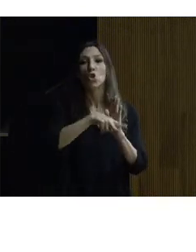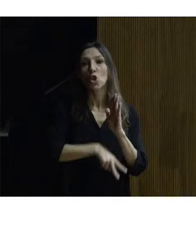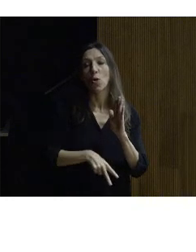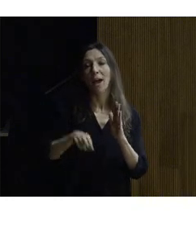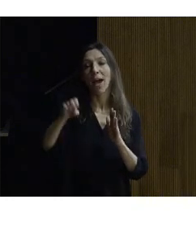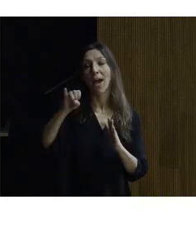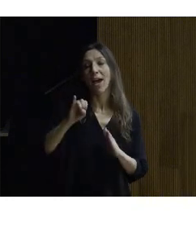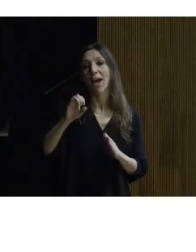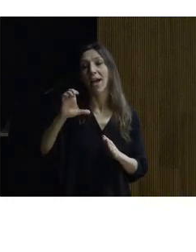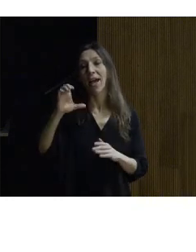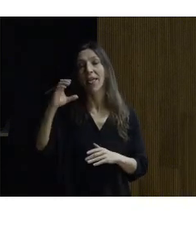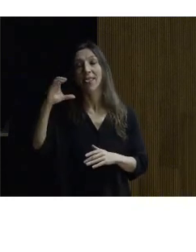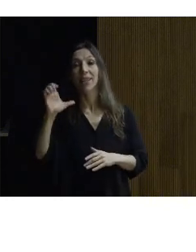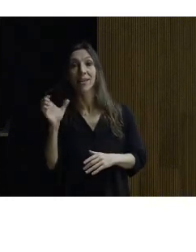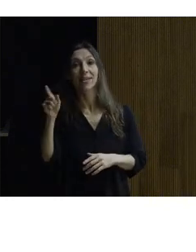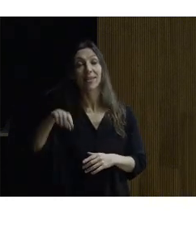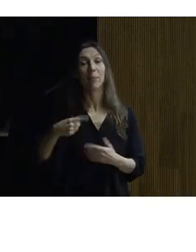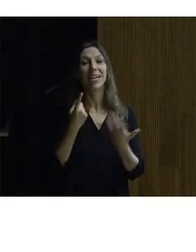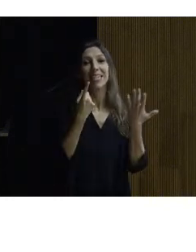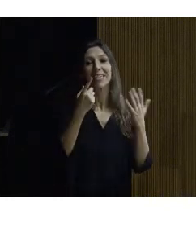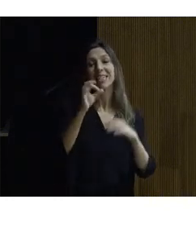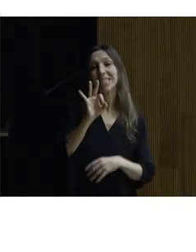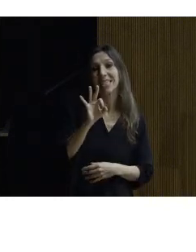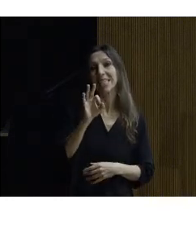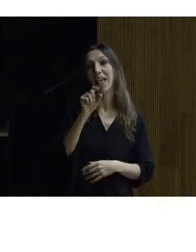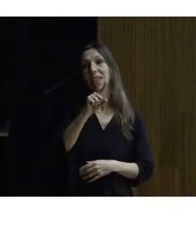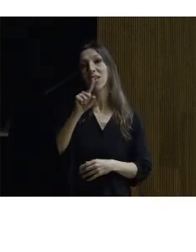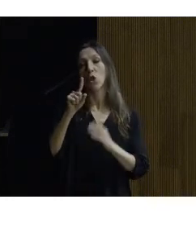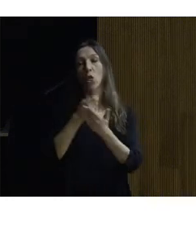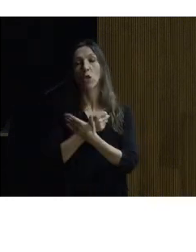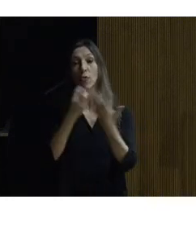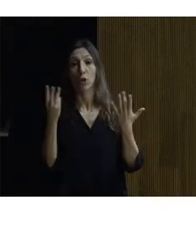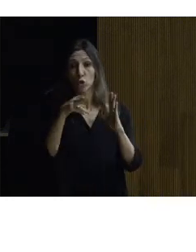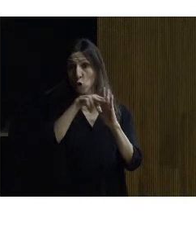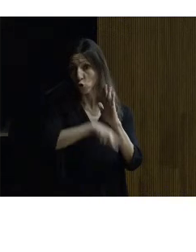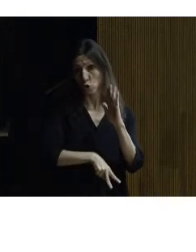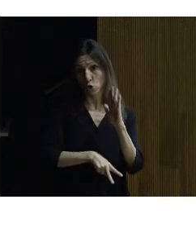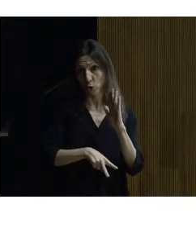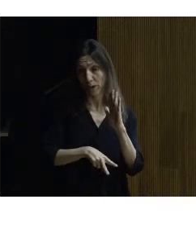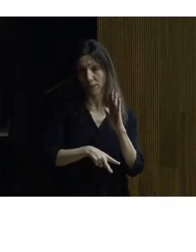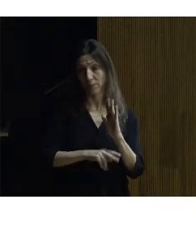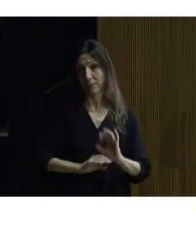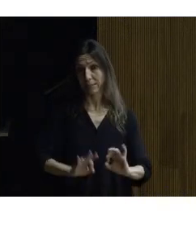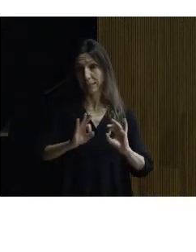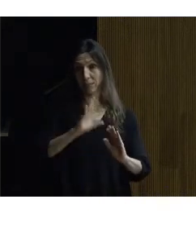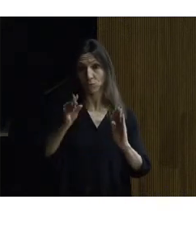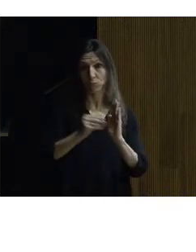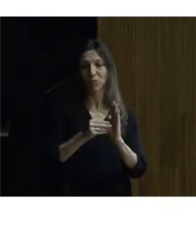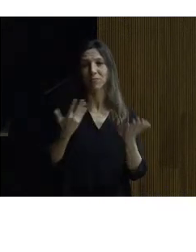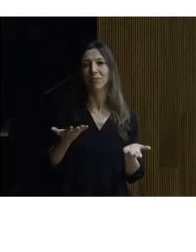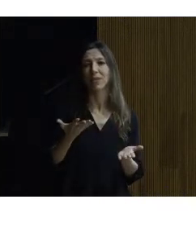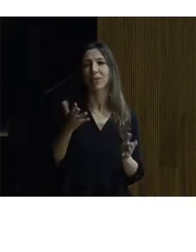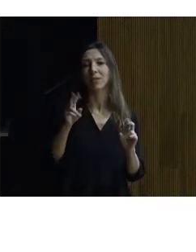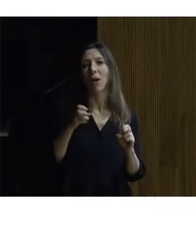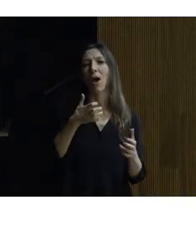correspondiente UNE que es la 60118 esta es la norma que especifica cómo se tienen que fabricar las prótesis auditivas y uno de